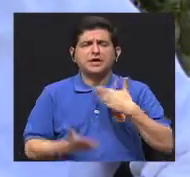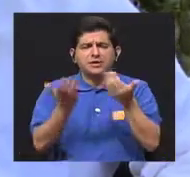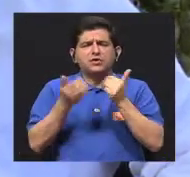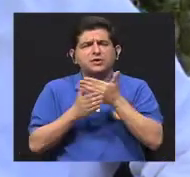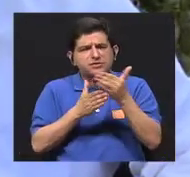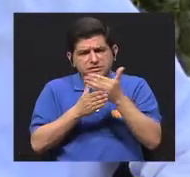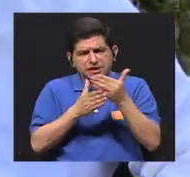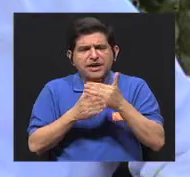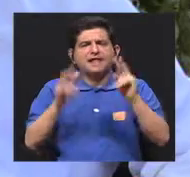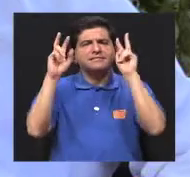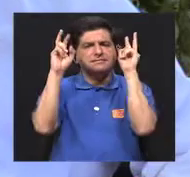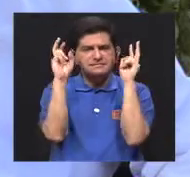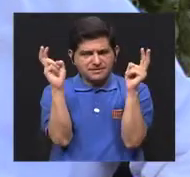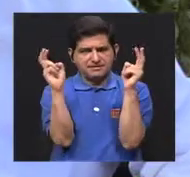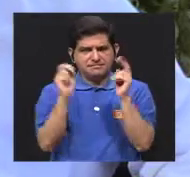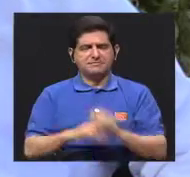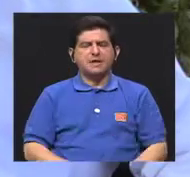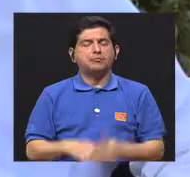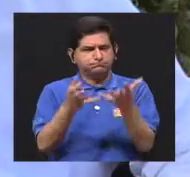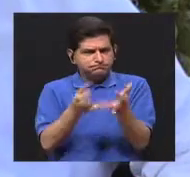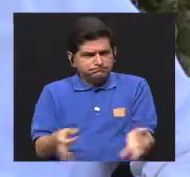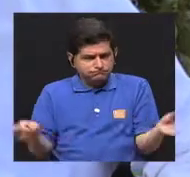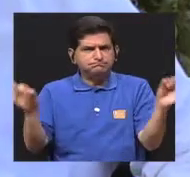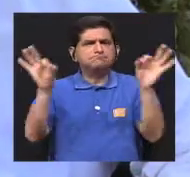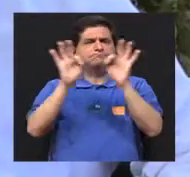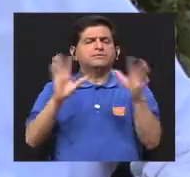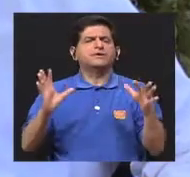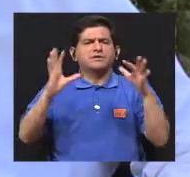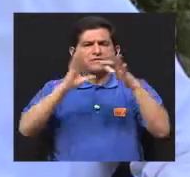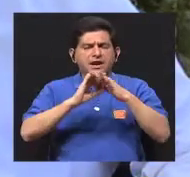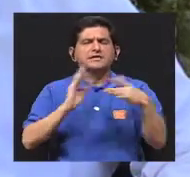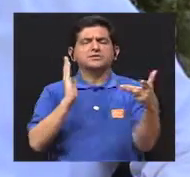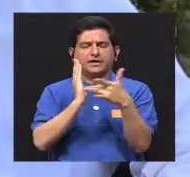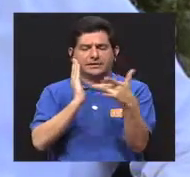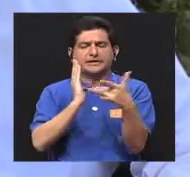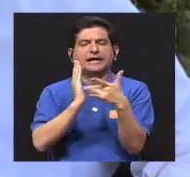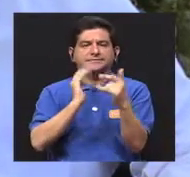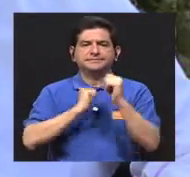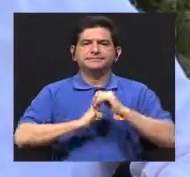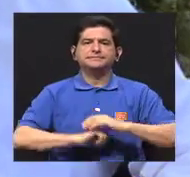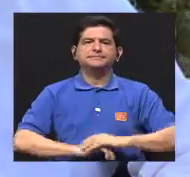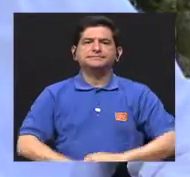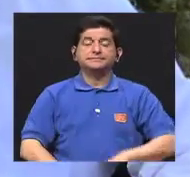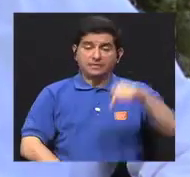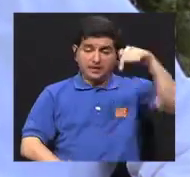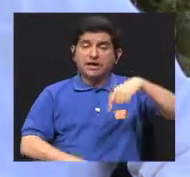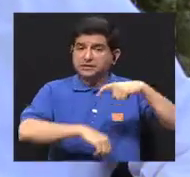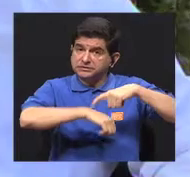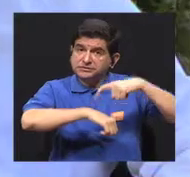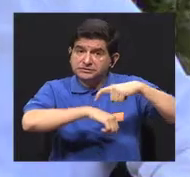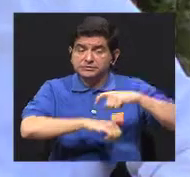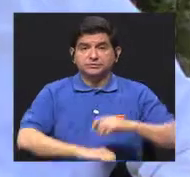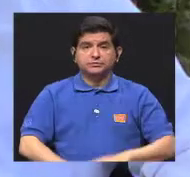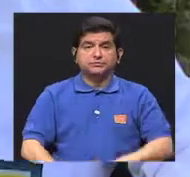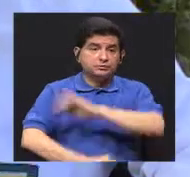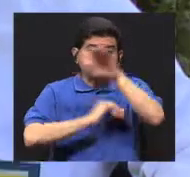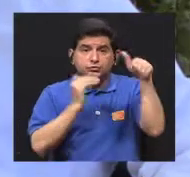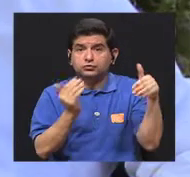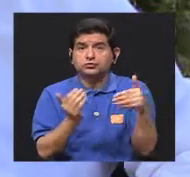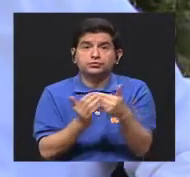quisiera compartirles un tema muy importante y es relacionado con la tecnología. Hoy en día